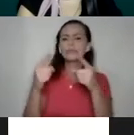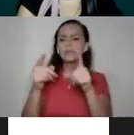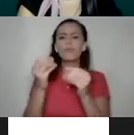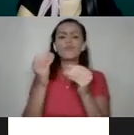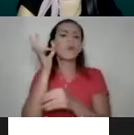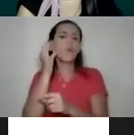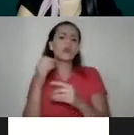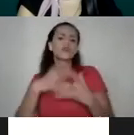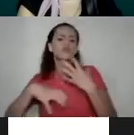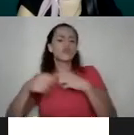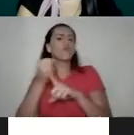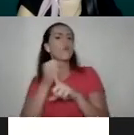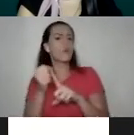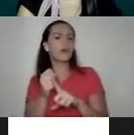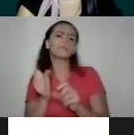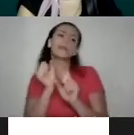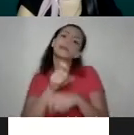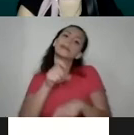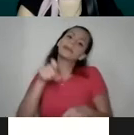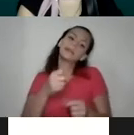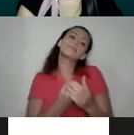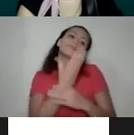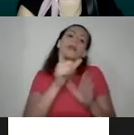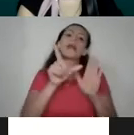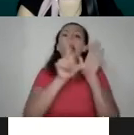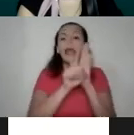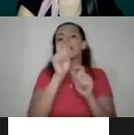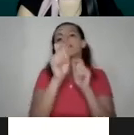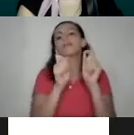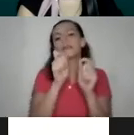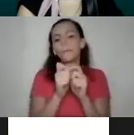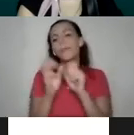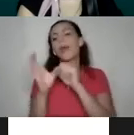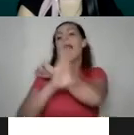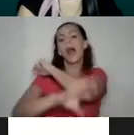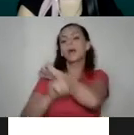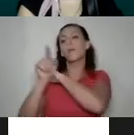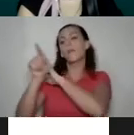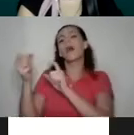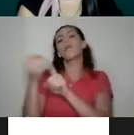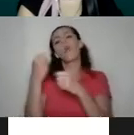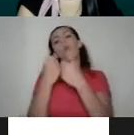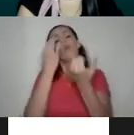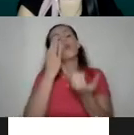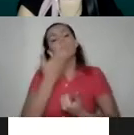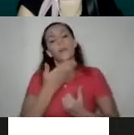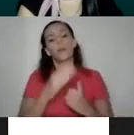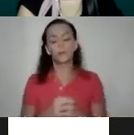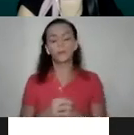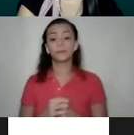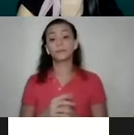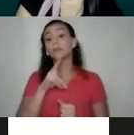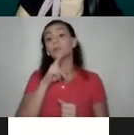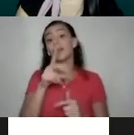sufriendo violencia, se hace necesario que haya una ley específica de penalización de la violencia contra las mujeres, ¿verdad?